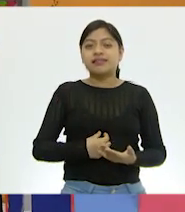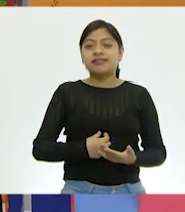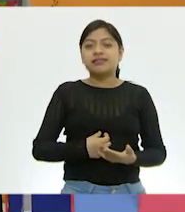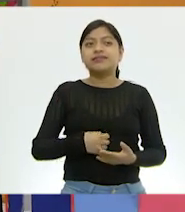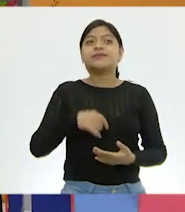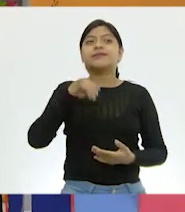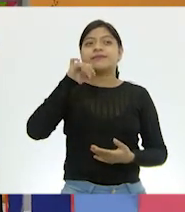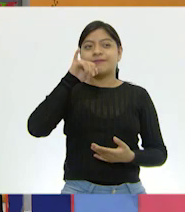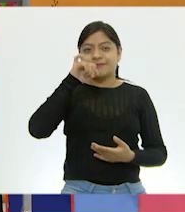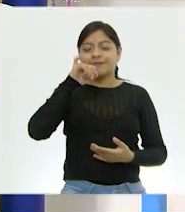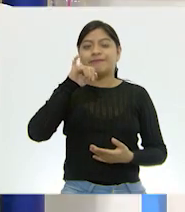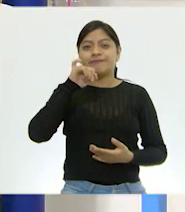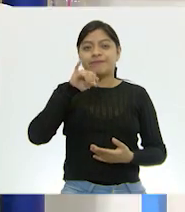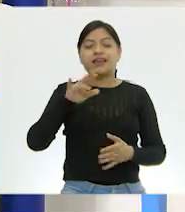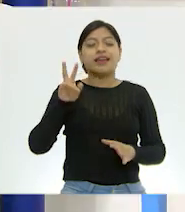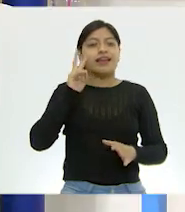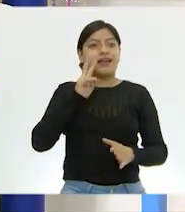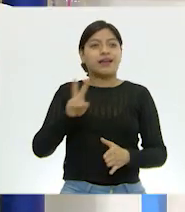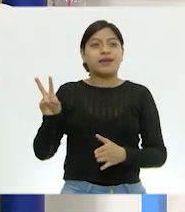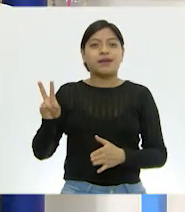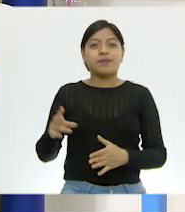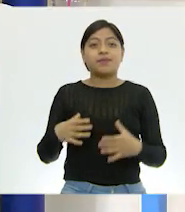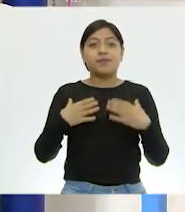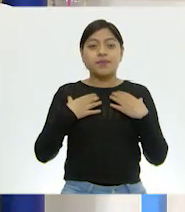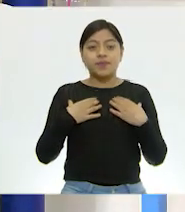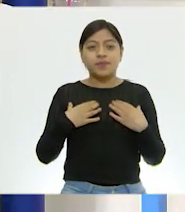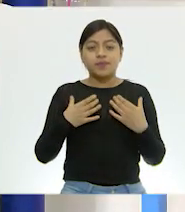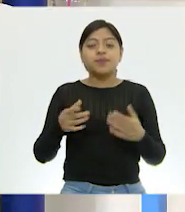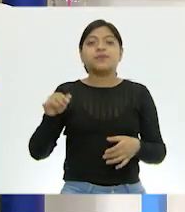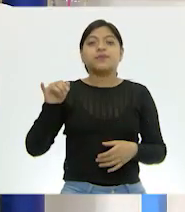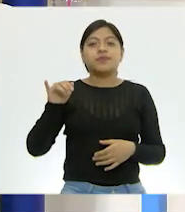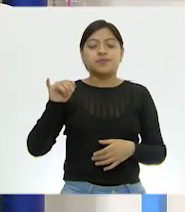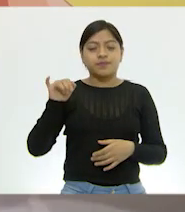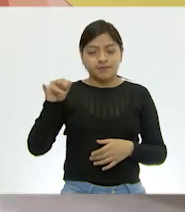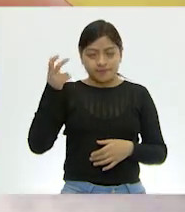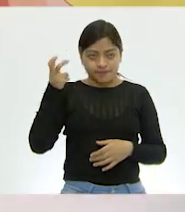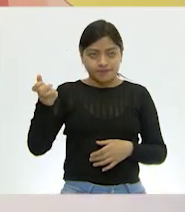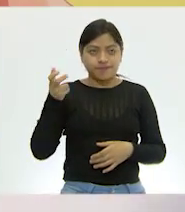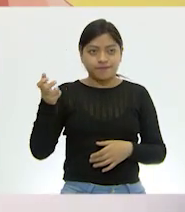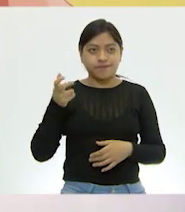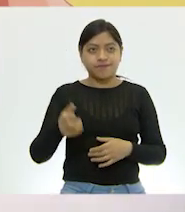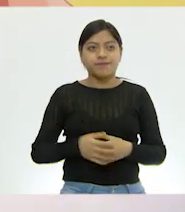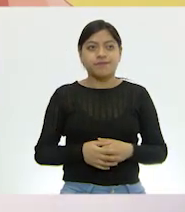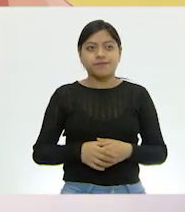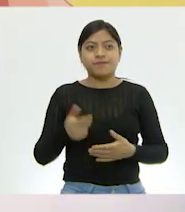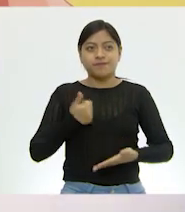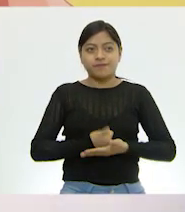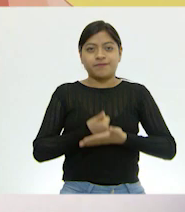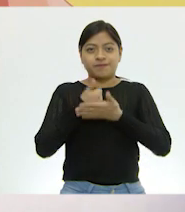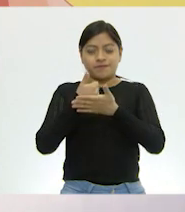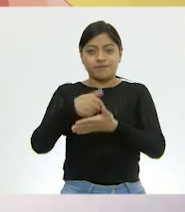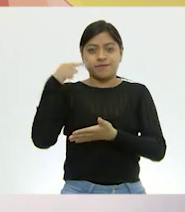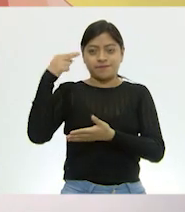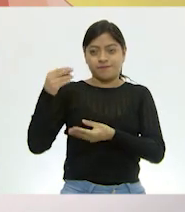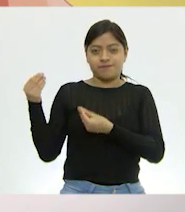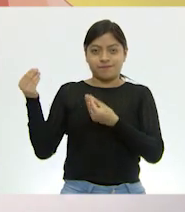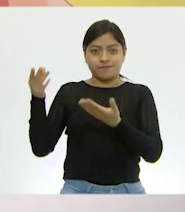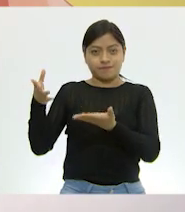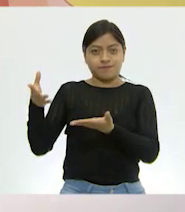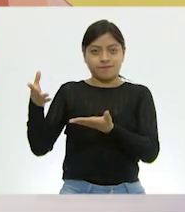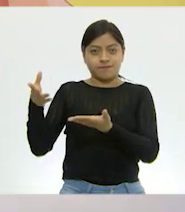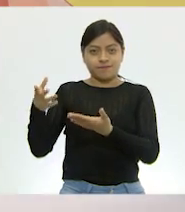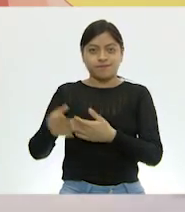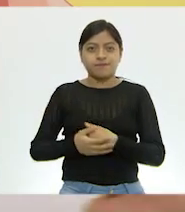Es esa pequeña... En la ilustración es esa pequeña línea curva que tienes ahí justamente. ¿Nos ayudarías a poner el nombre? Por supuesto.